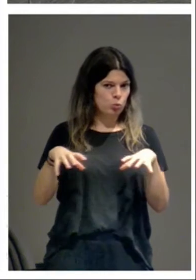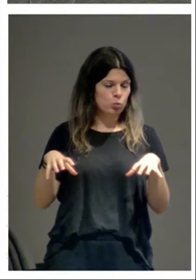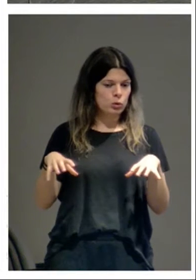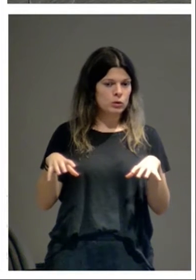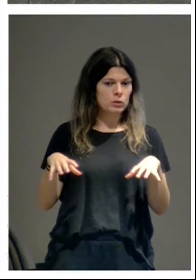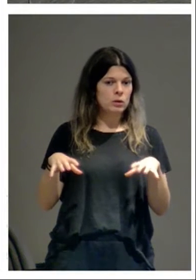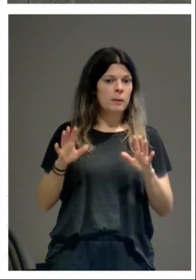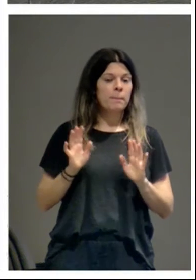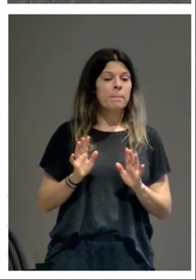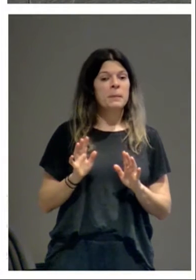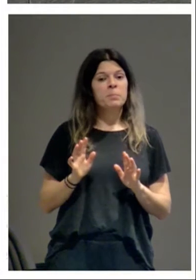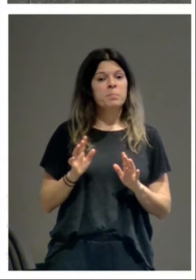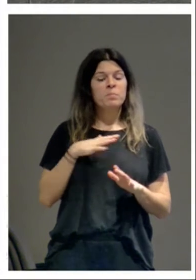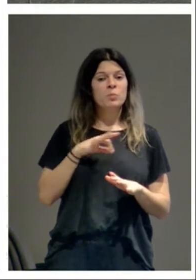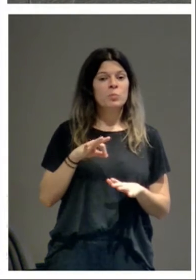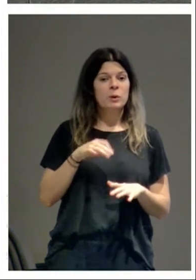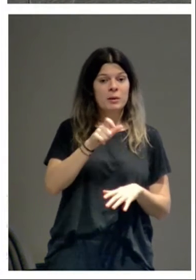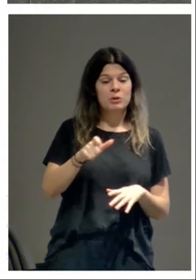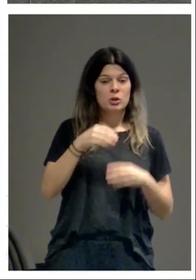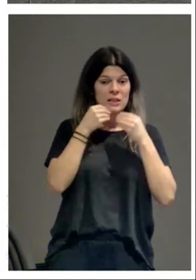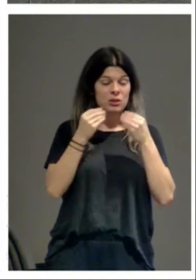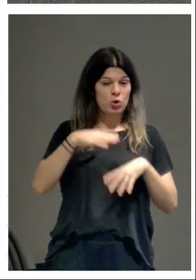probablemente, los historiadores